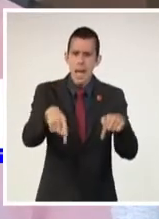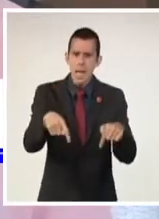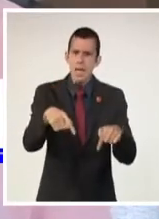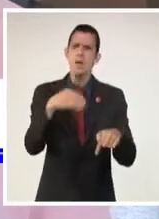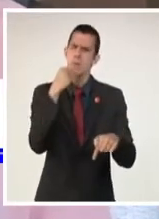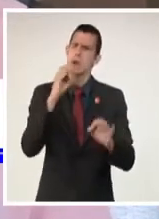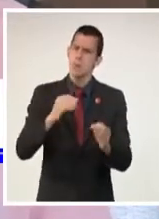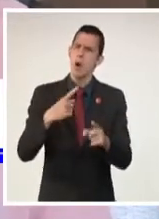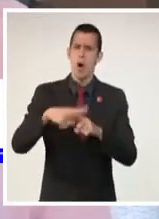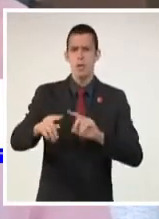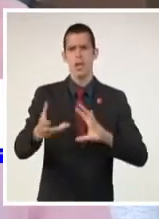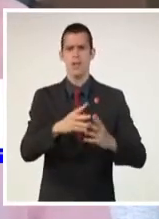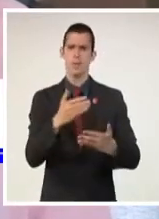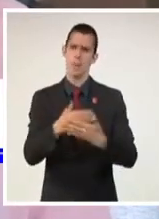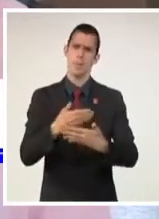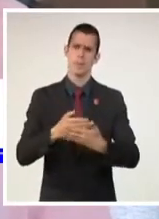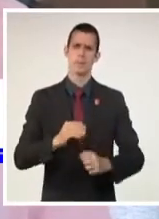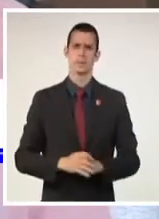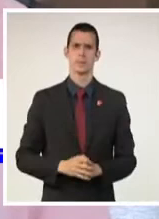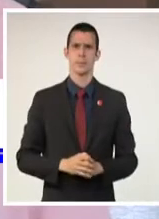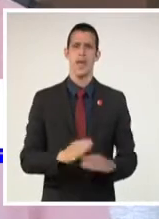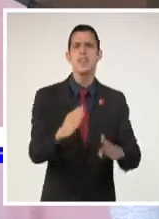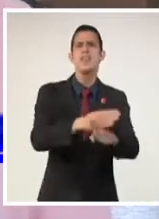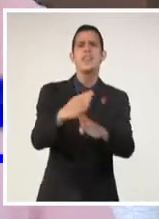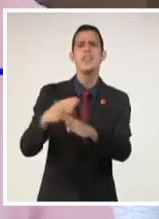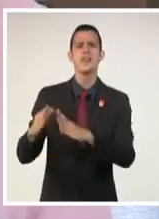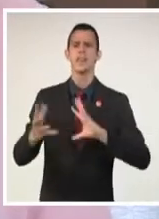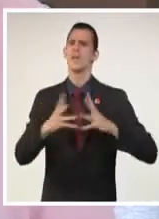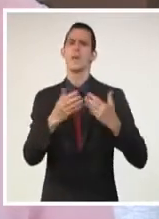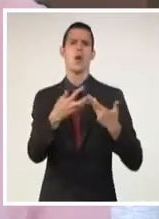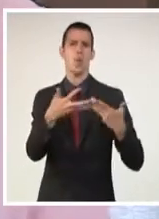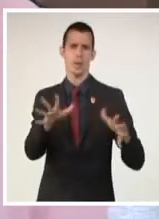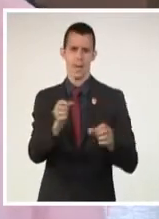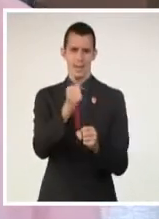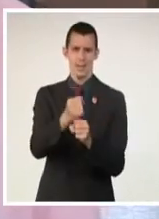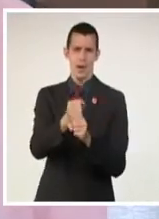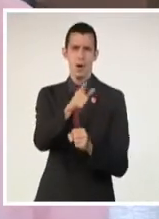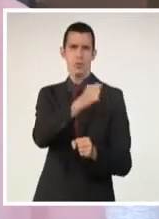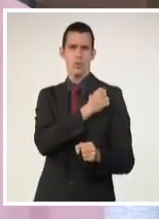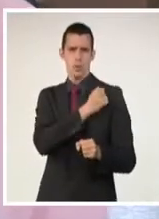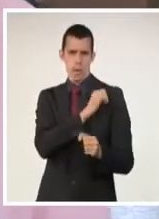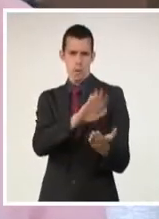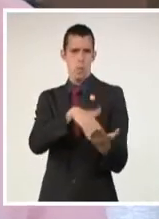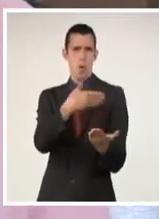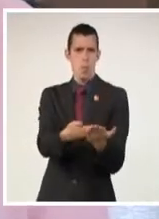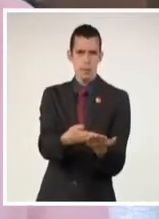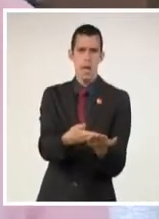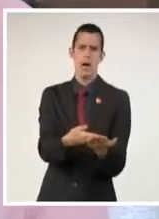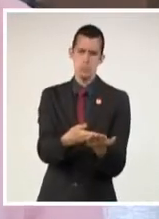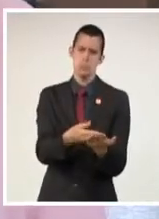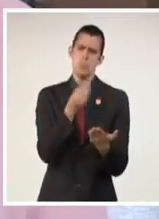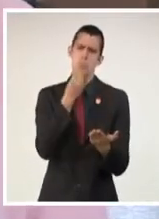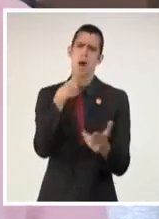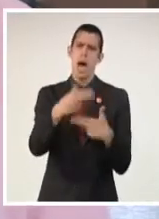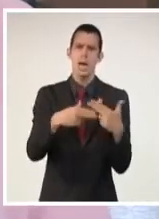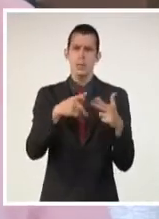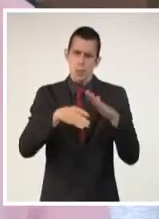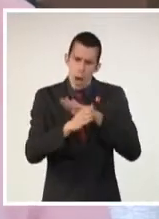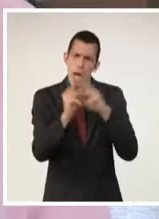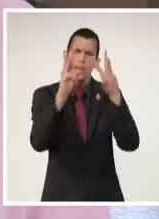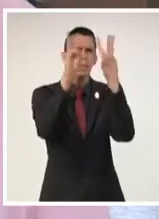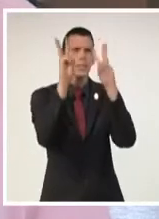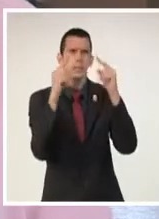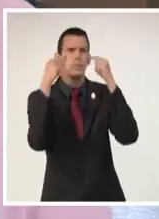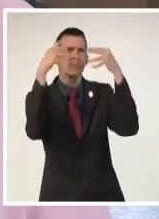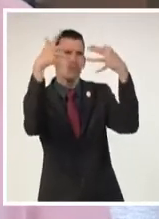las actividades que teníamos previstas y que bueno que las personas evidentemente han entrado a la plataforma de acuerdo con un análisis